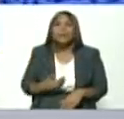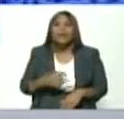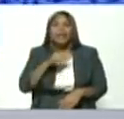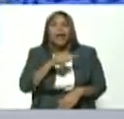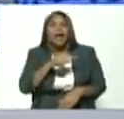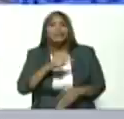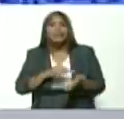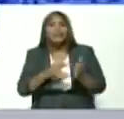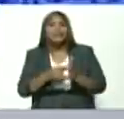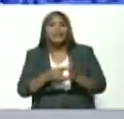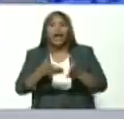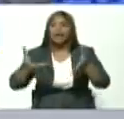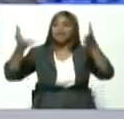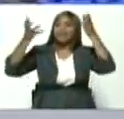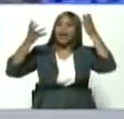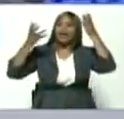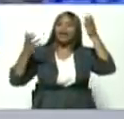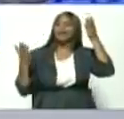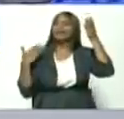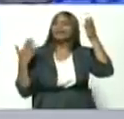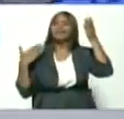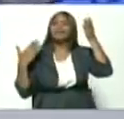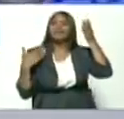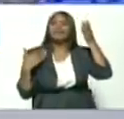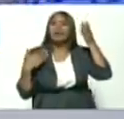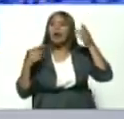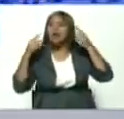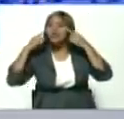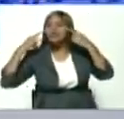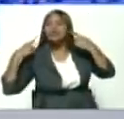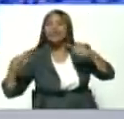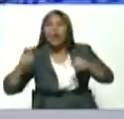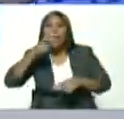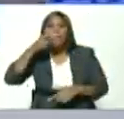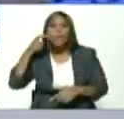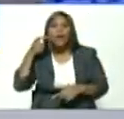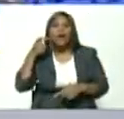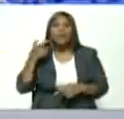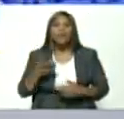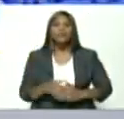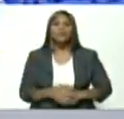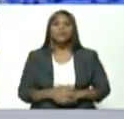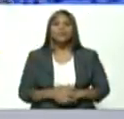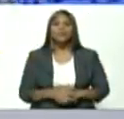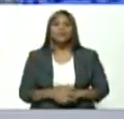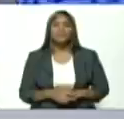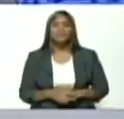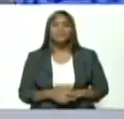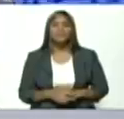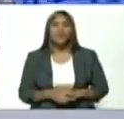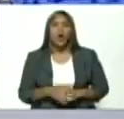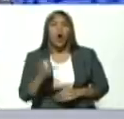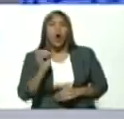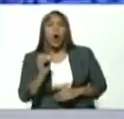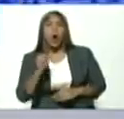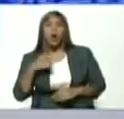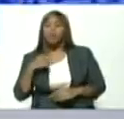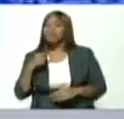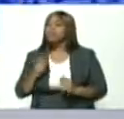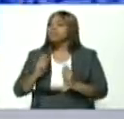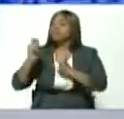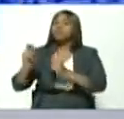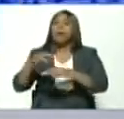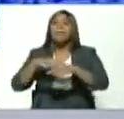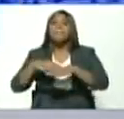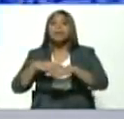convertidos en reyesuelos lejos del pueblo lejos del pueblo o uno nombre un ministro y